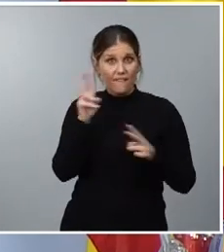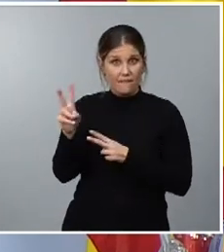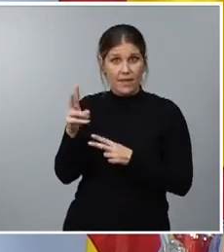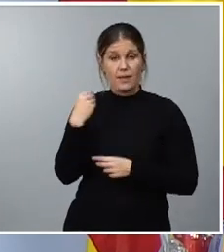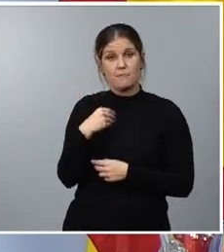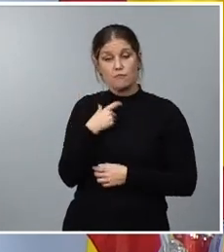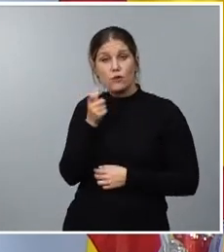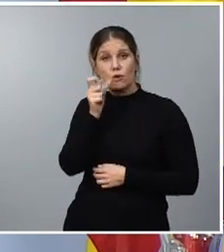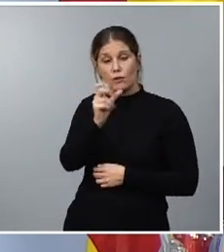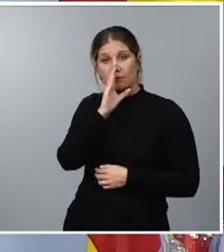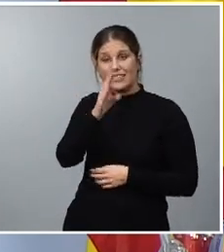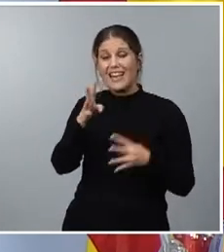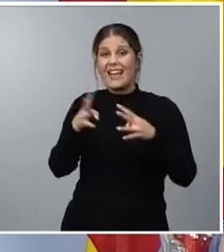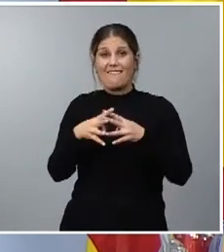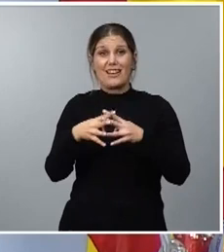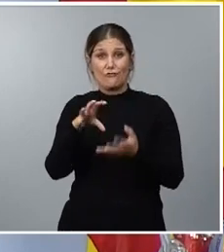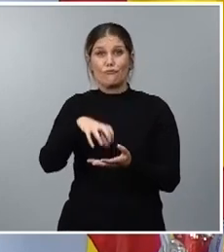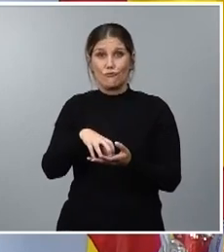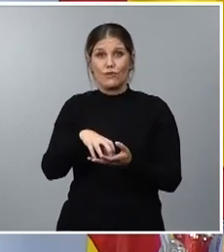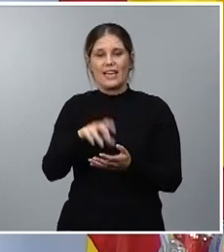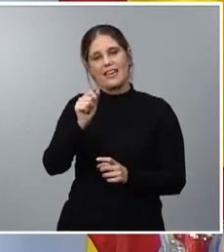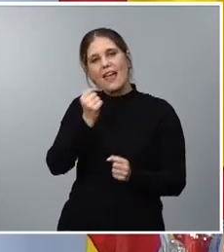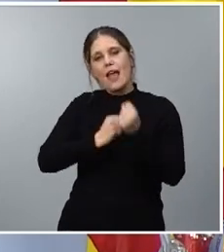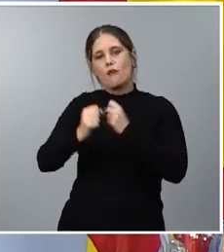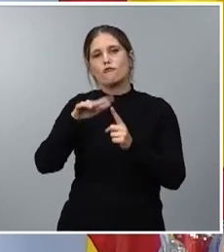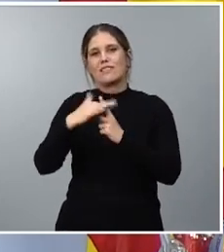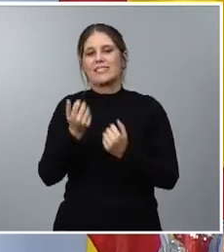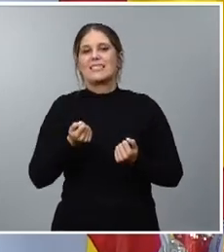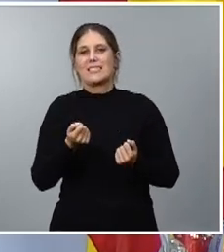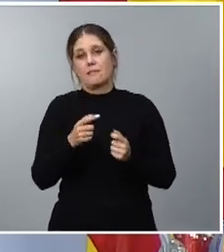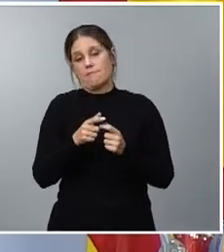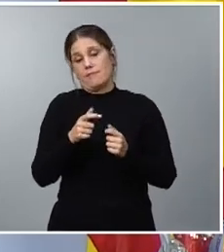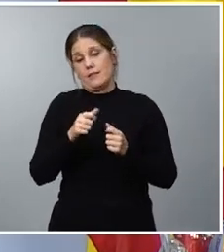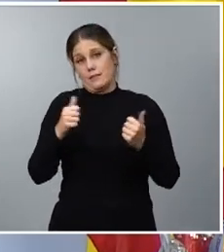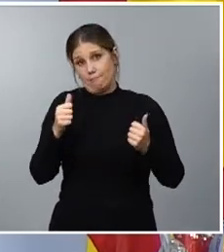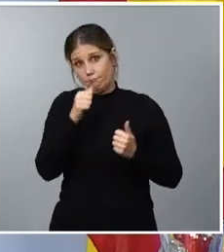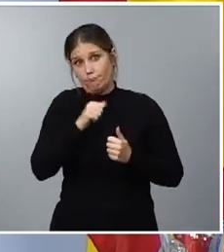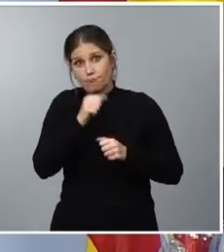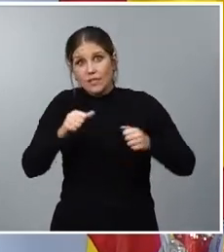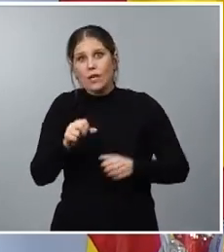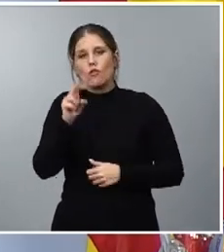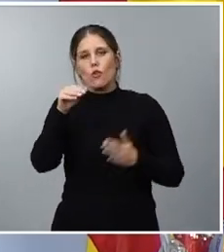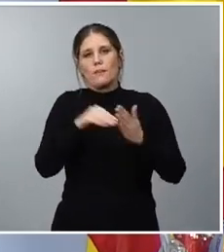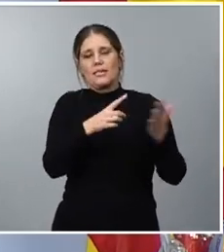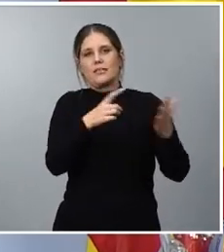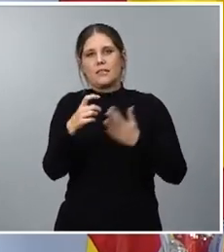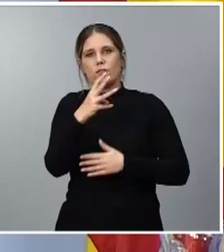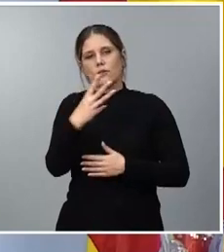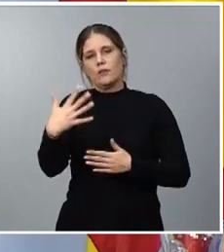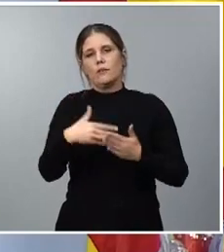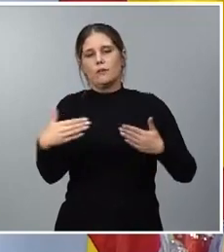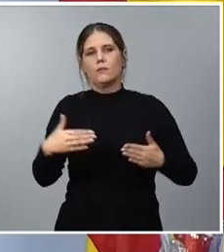dirigida a infraestructuras y de ecosistemas resilientes llega a los 12.635 millones